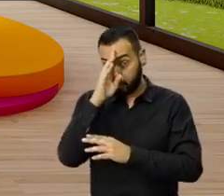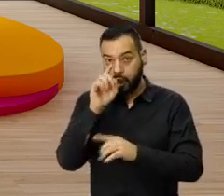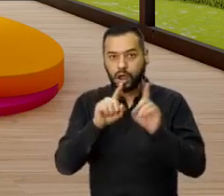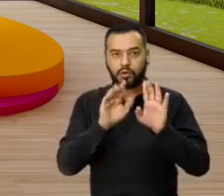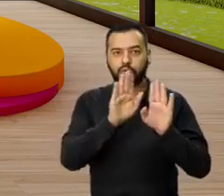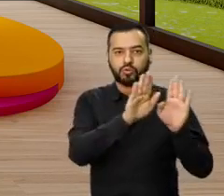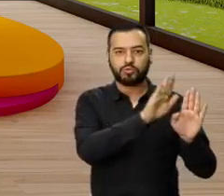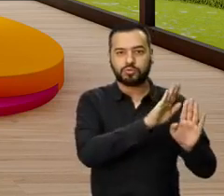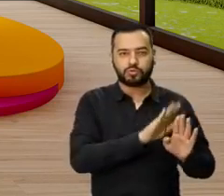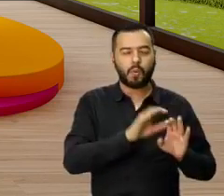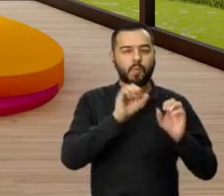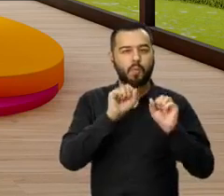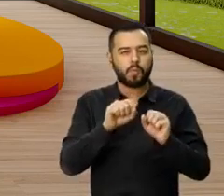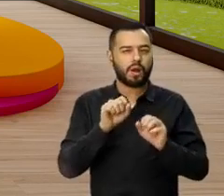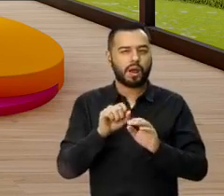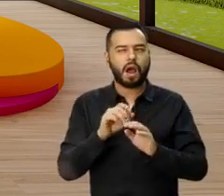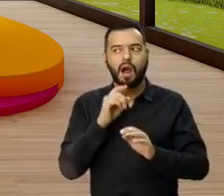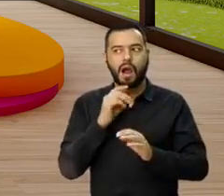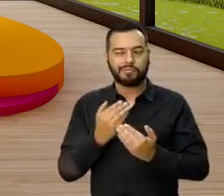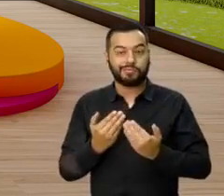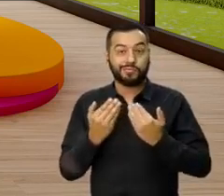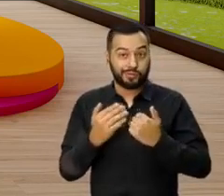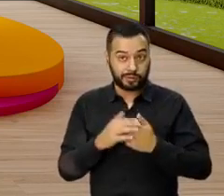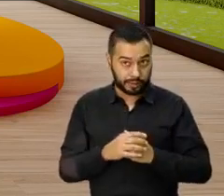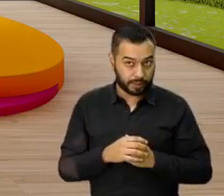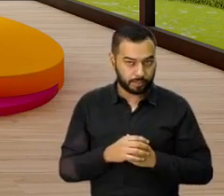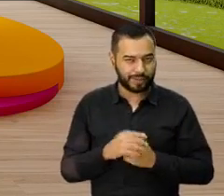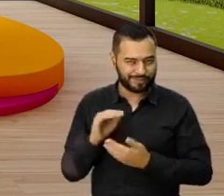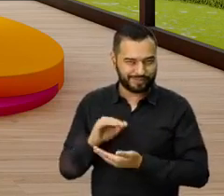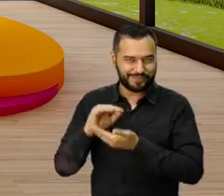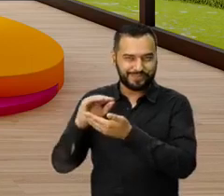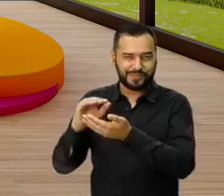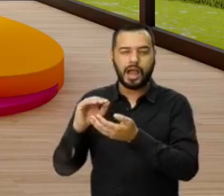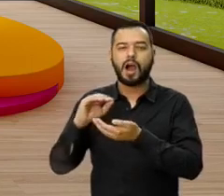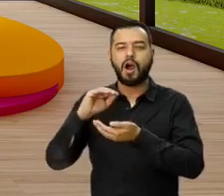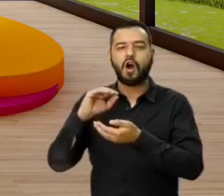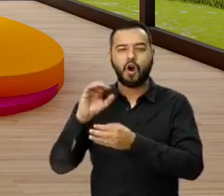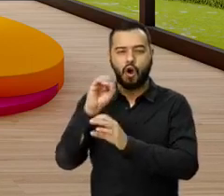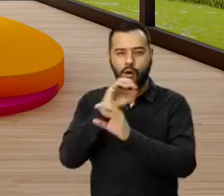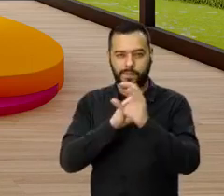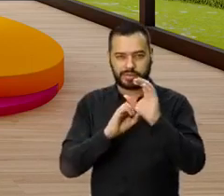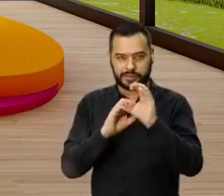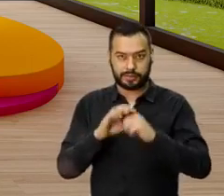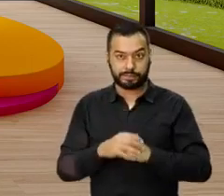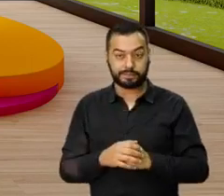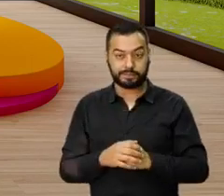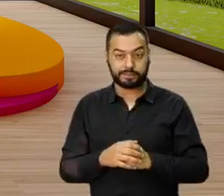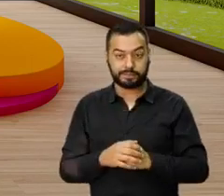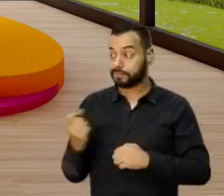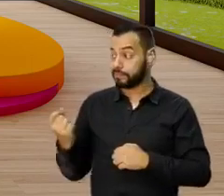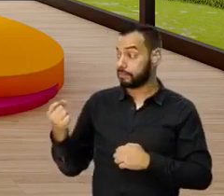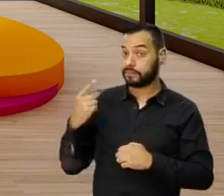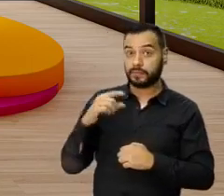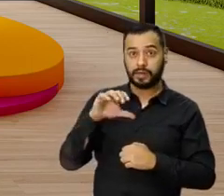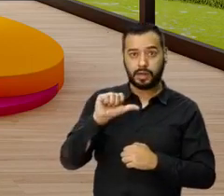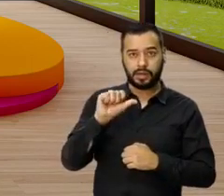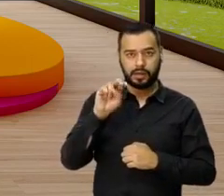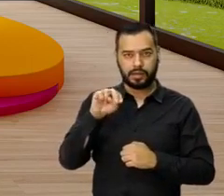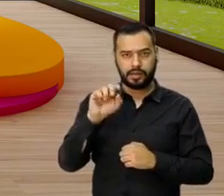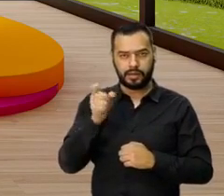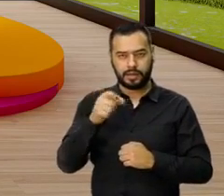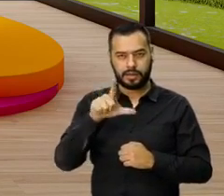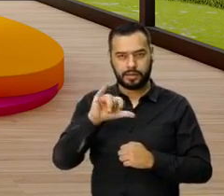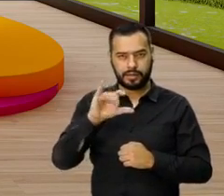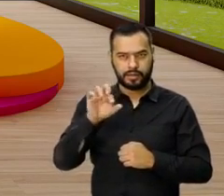alguno de ustedes se puede llevar este espectacular beneficio que entrega Compensar. Bueno, Diana, nos pregunta Angélica Pérez,